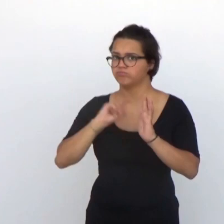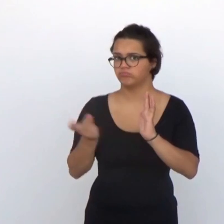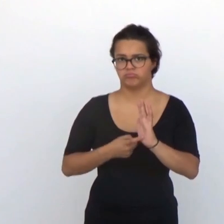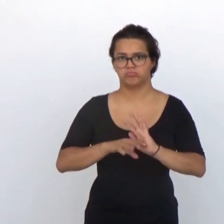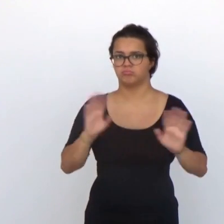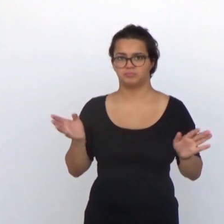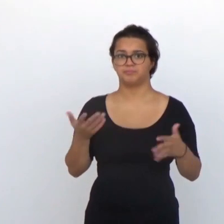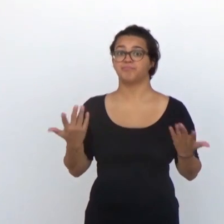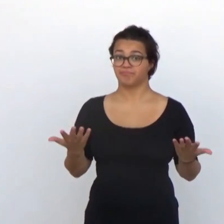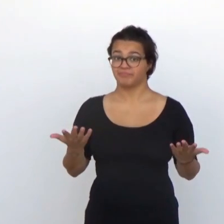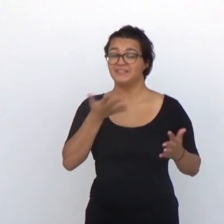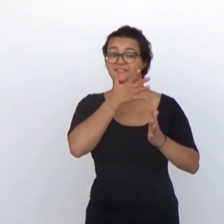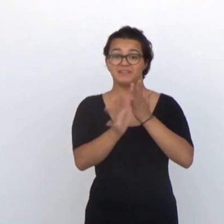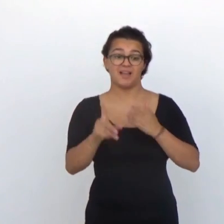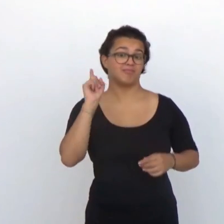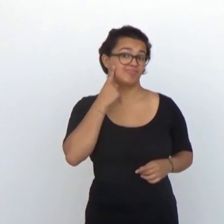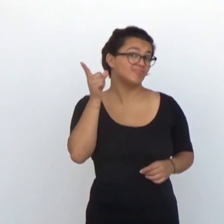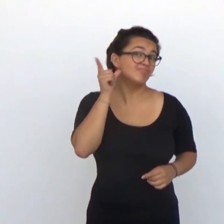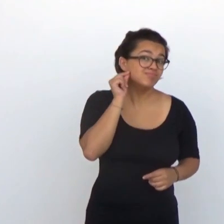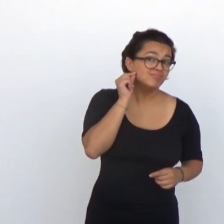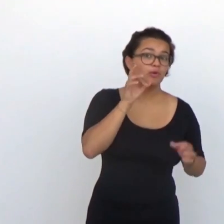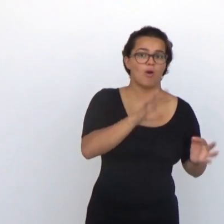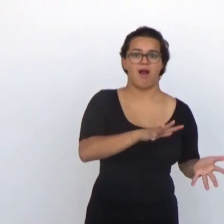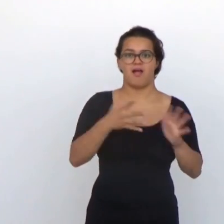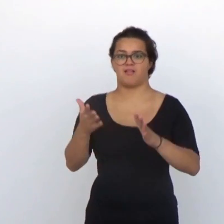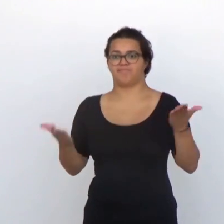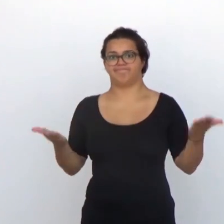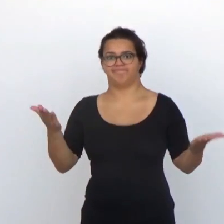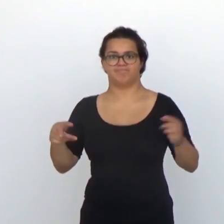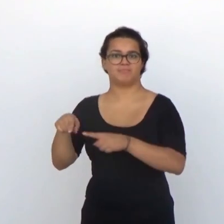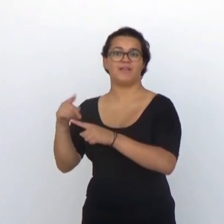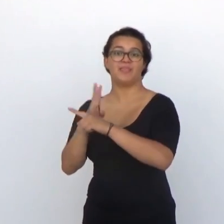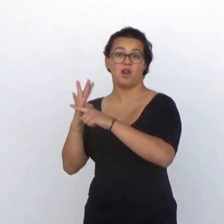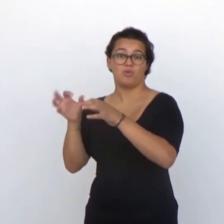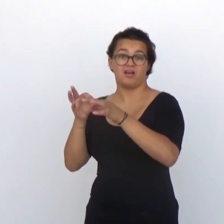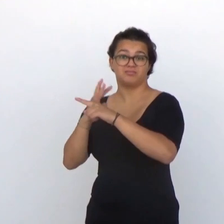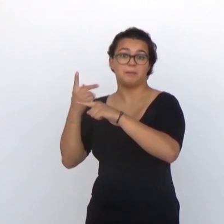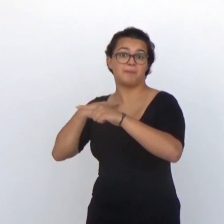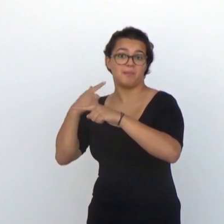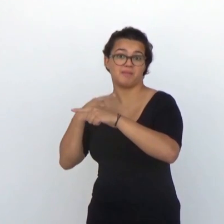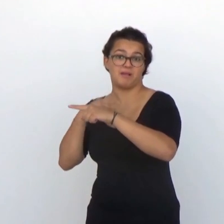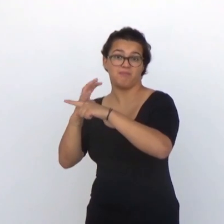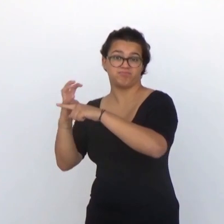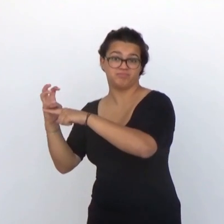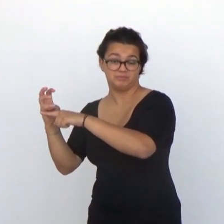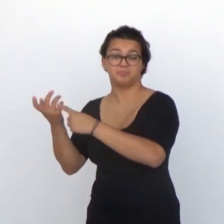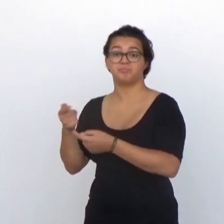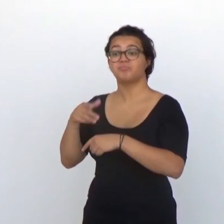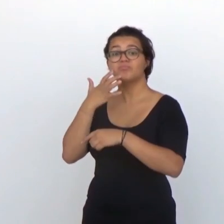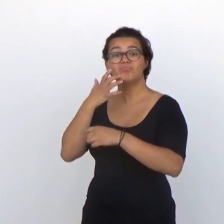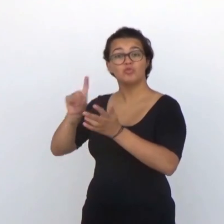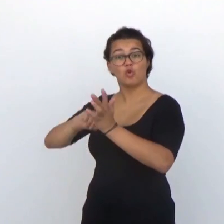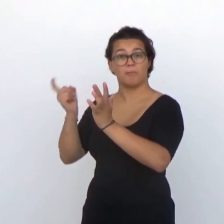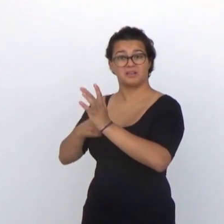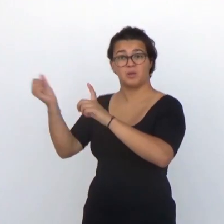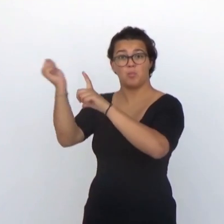Ya que el grado de sordera es proporcional a la pérdida de células ciliadas La ausencia de estas células implica una sordera completa